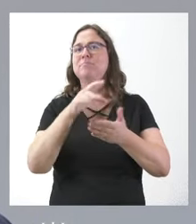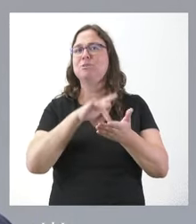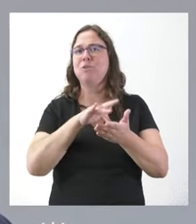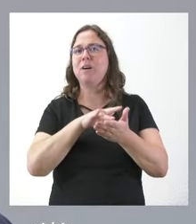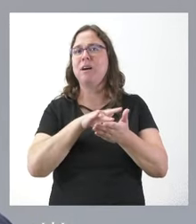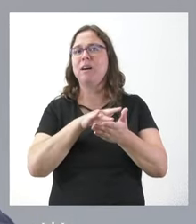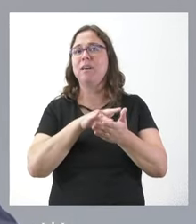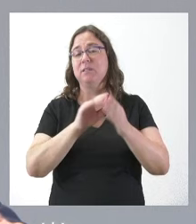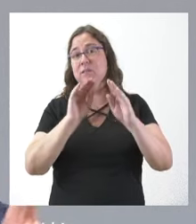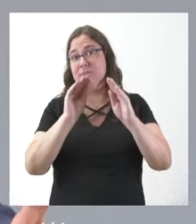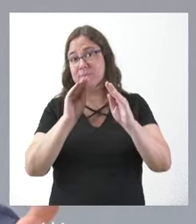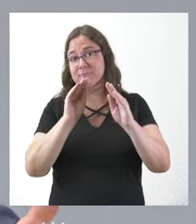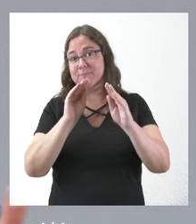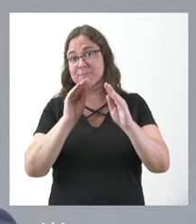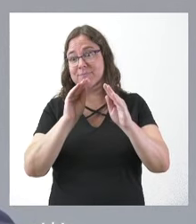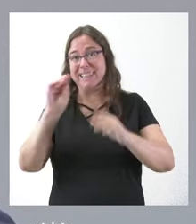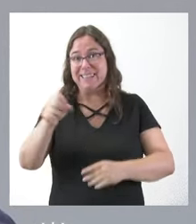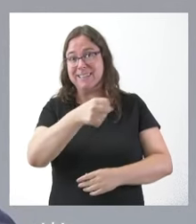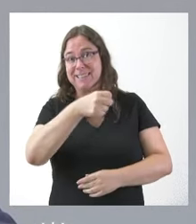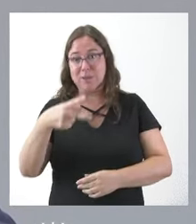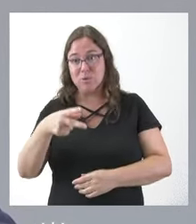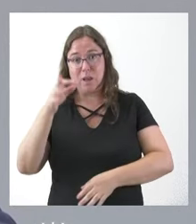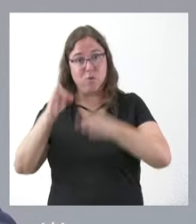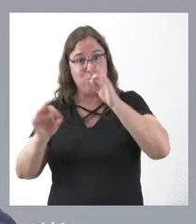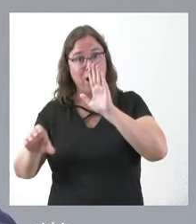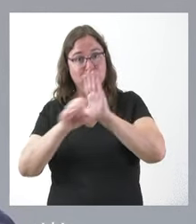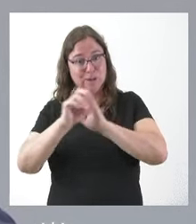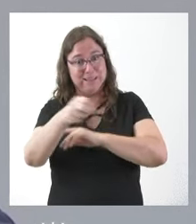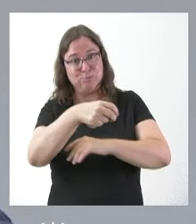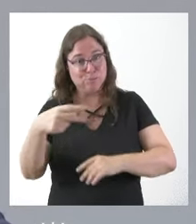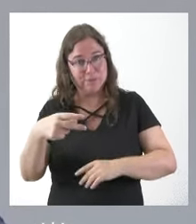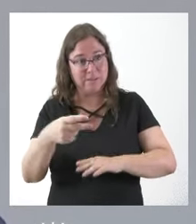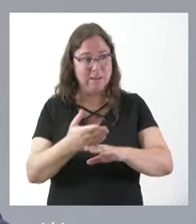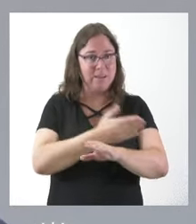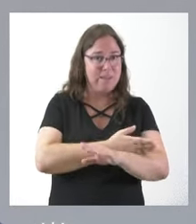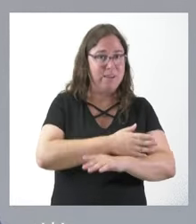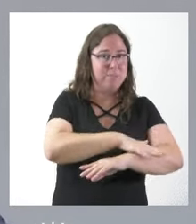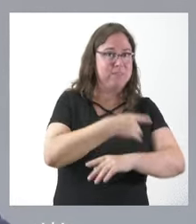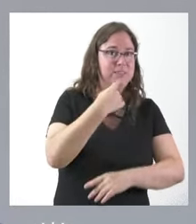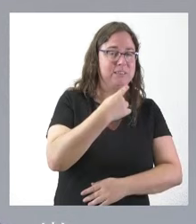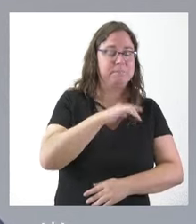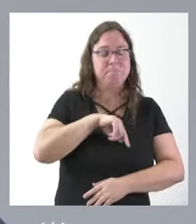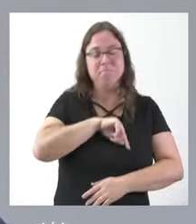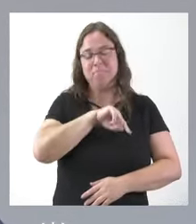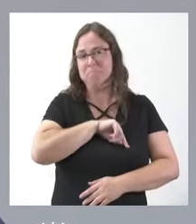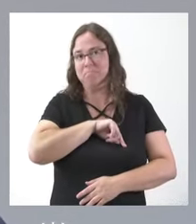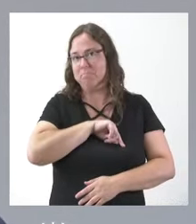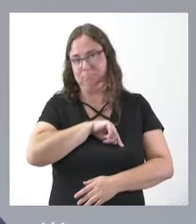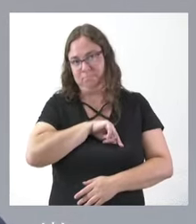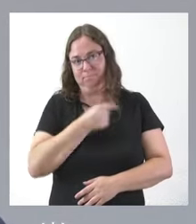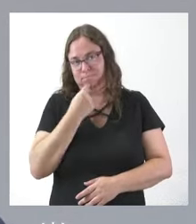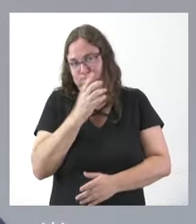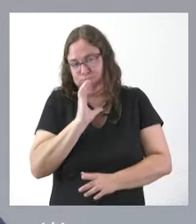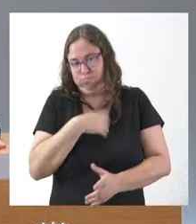resolución que adopte el Tribunal Constitucional, me parece que no admite calificativo.